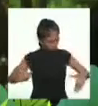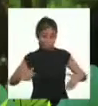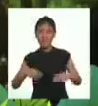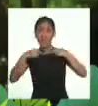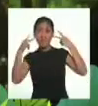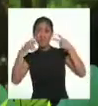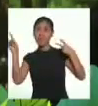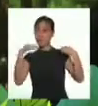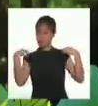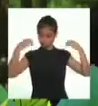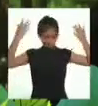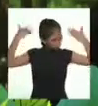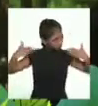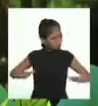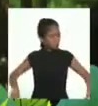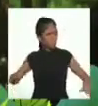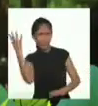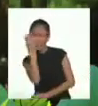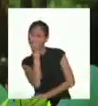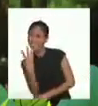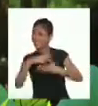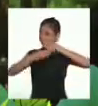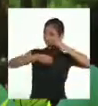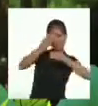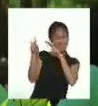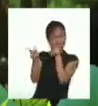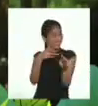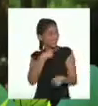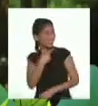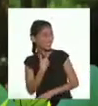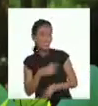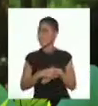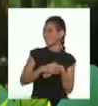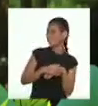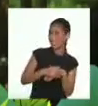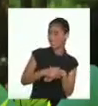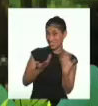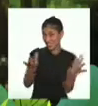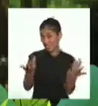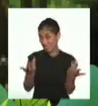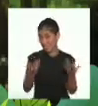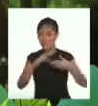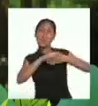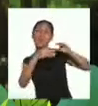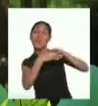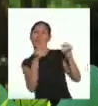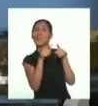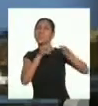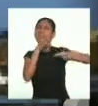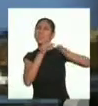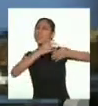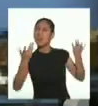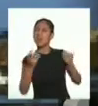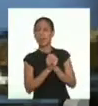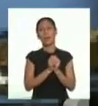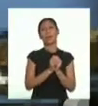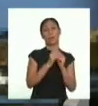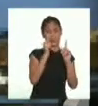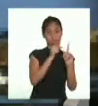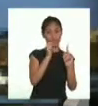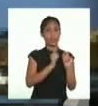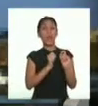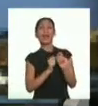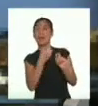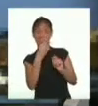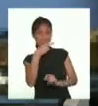la Amazonía. ¡Qué bueno que les haya gustado! ¿Creen que explicaba la leyenda? De cómo la